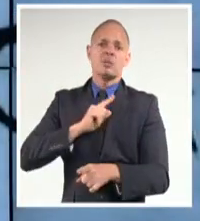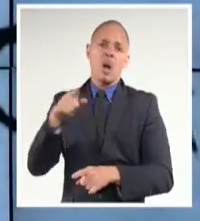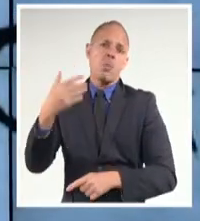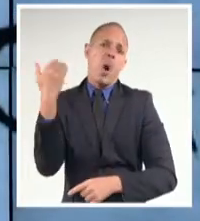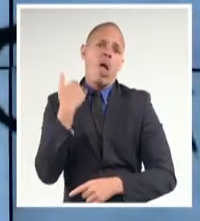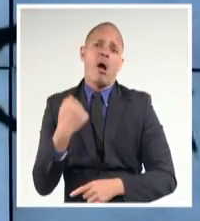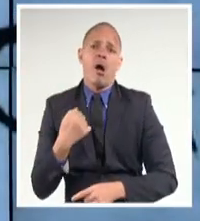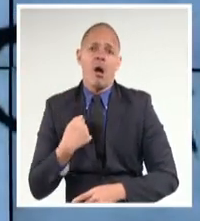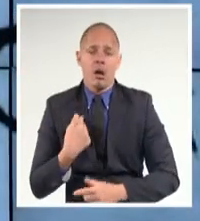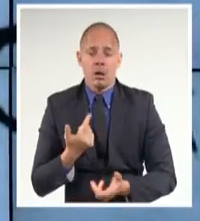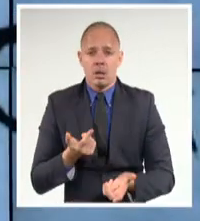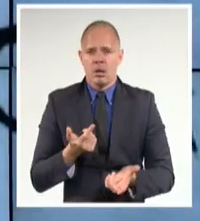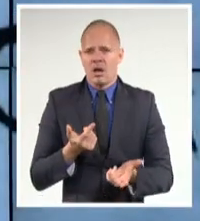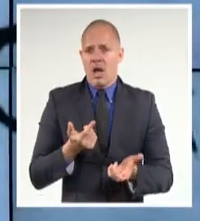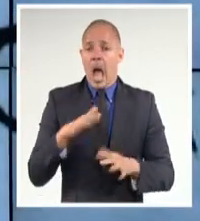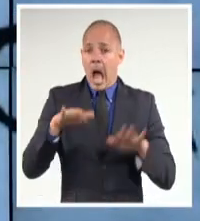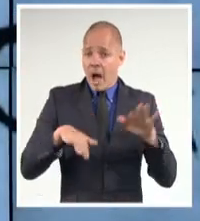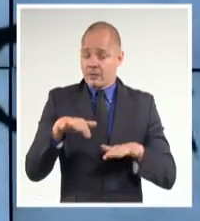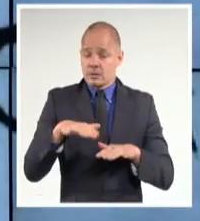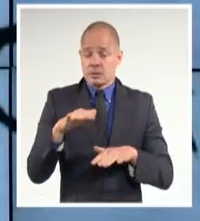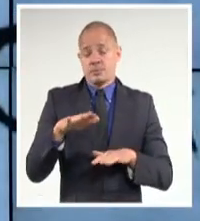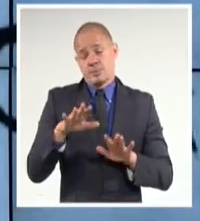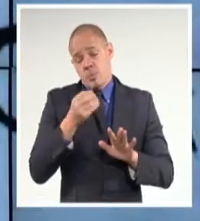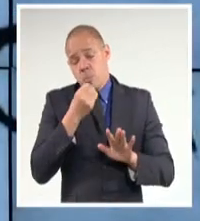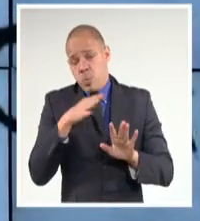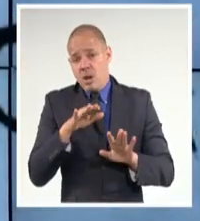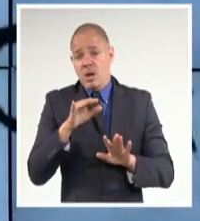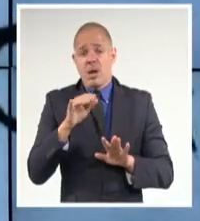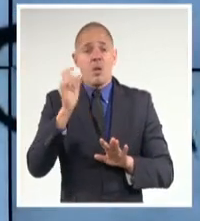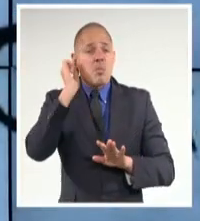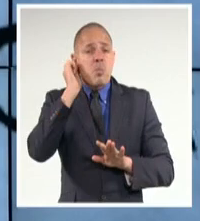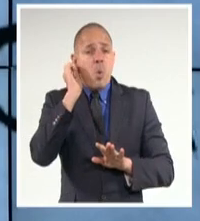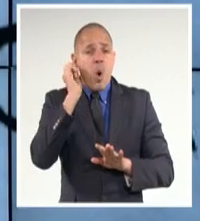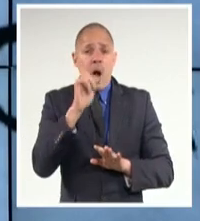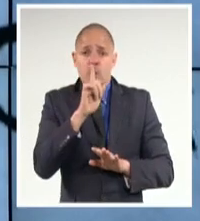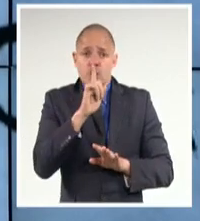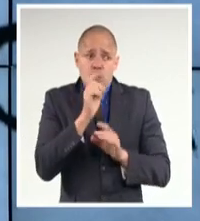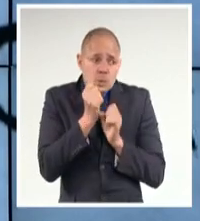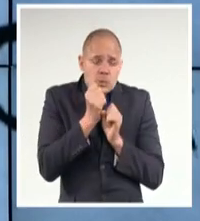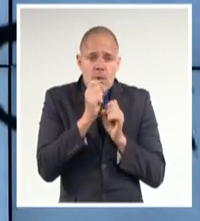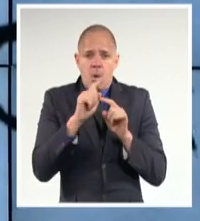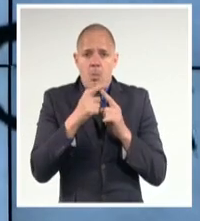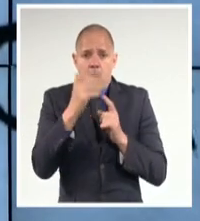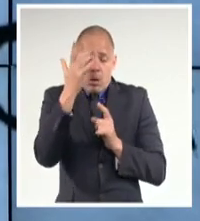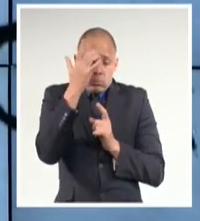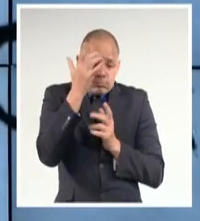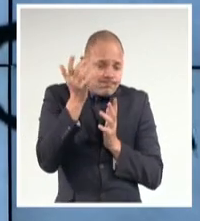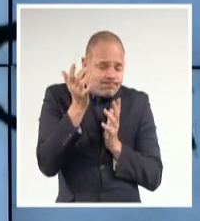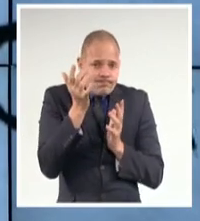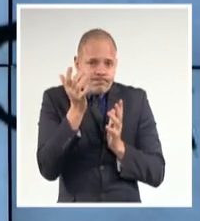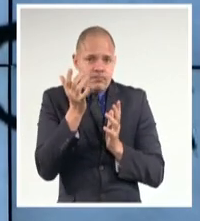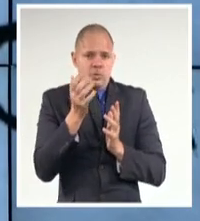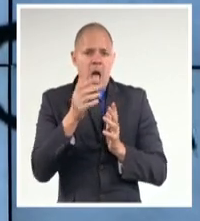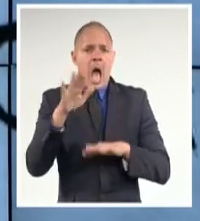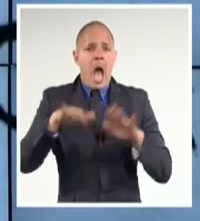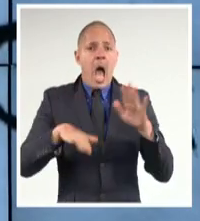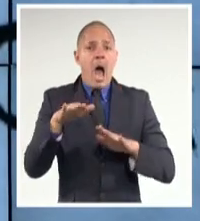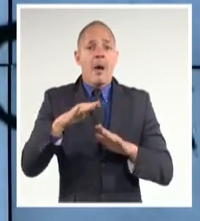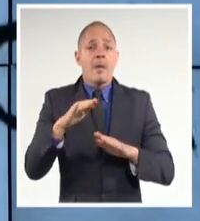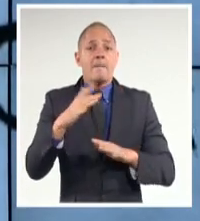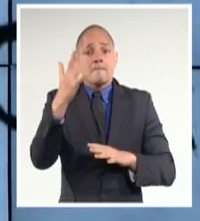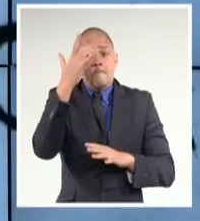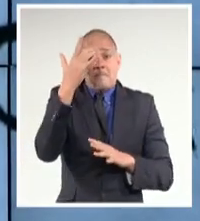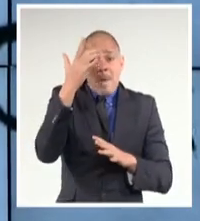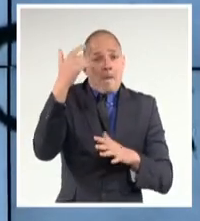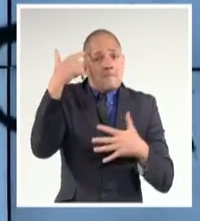vergüenza, por temor al que dirán, o también por miedo, no solo miedo al agresor, sino también a cómo la familia o los seres queridos